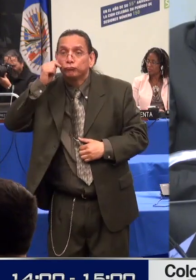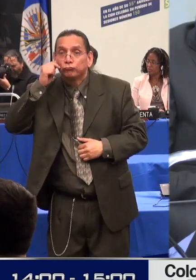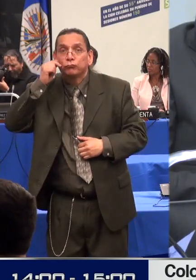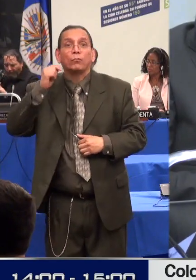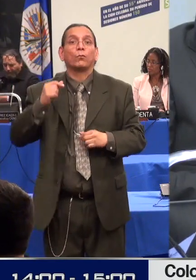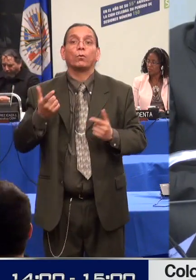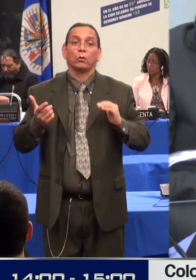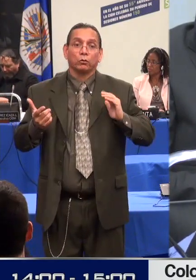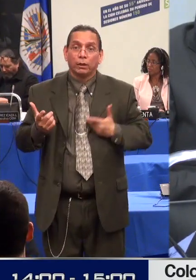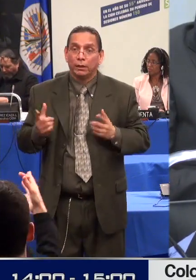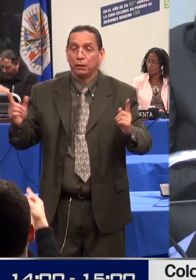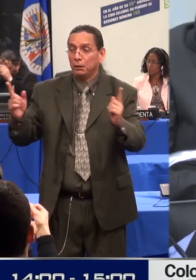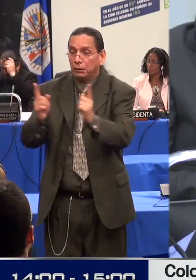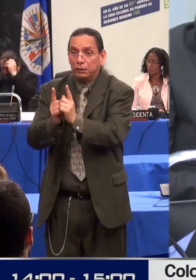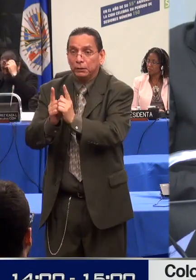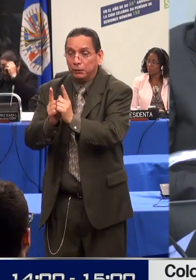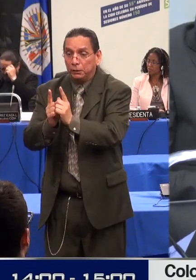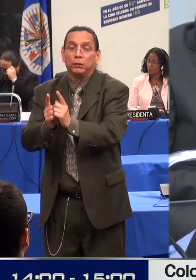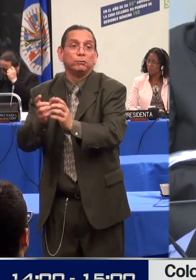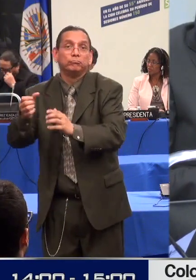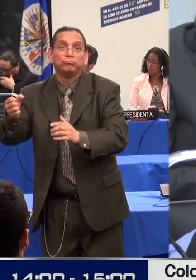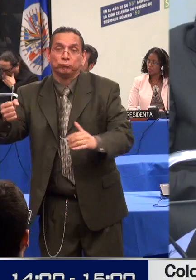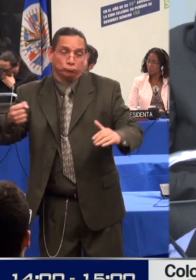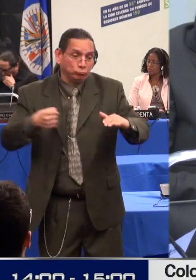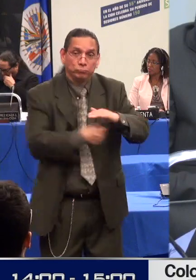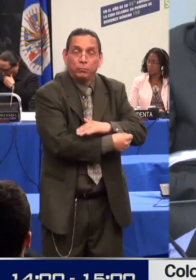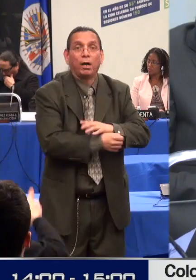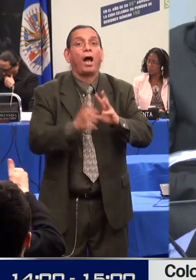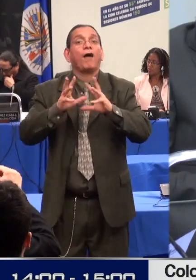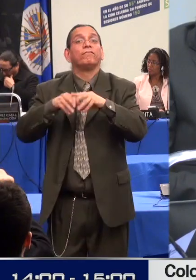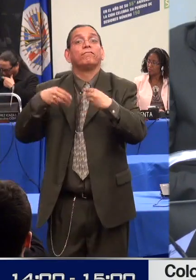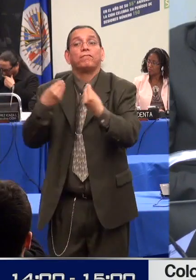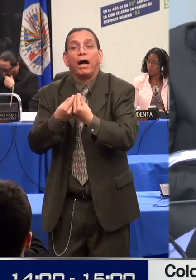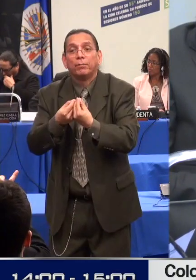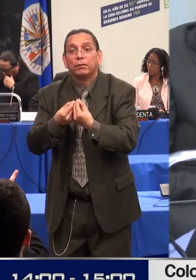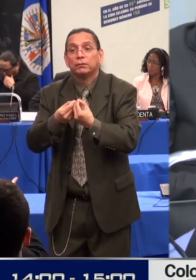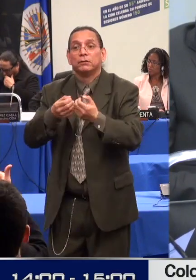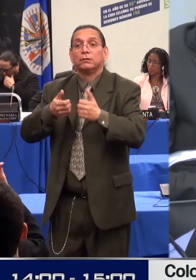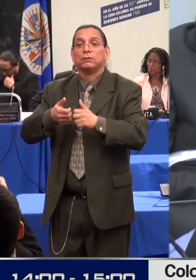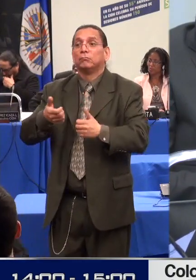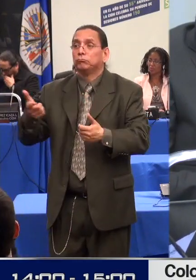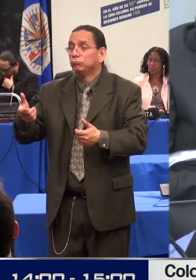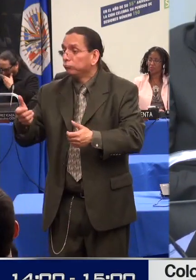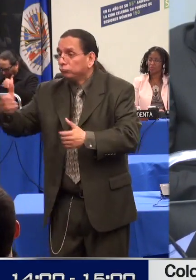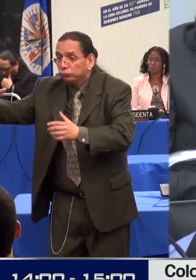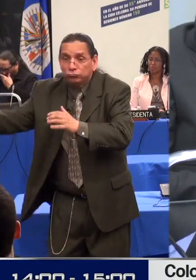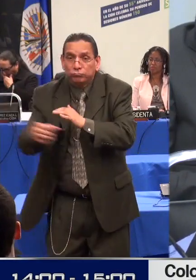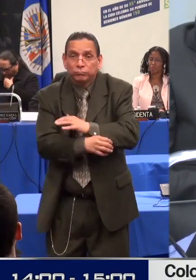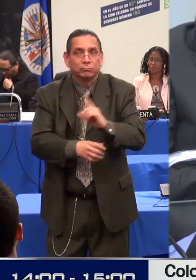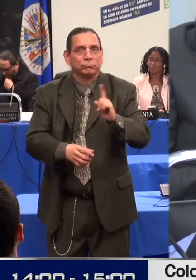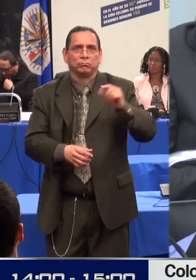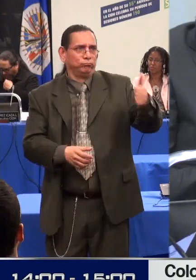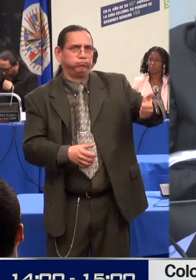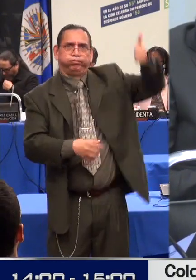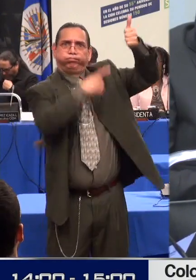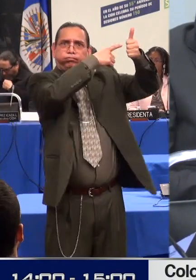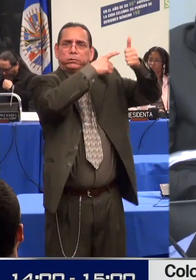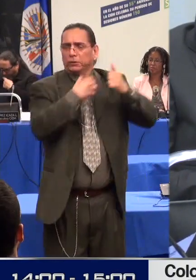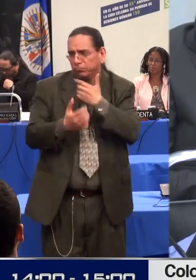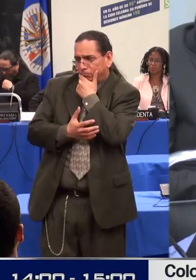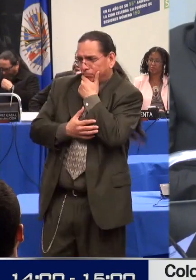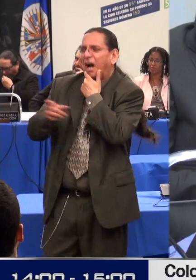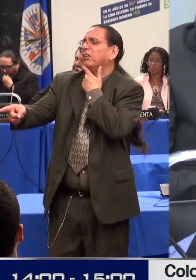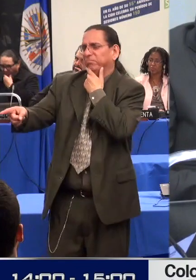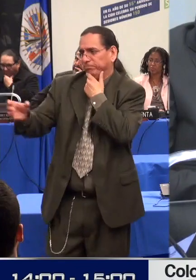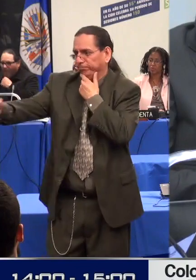establecimientos. Esto para nosotros es claramente, como mínimo, un conflicto de interés. La ley impone una sanción